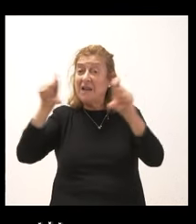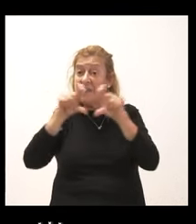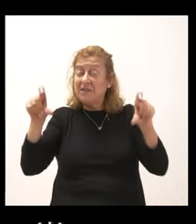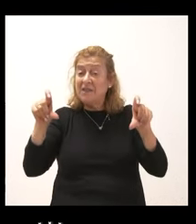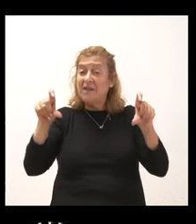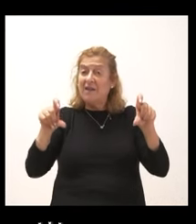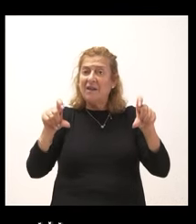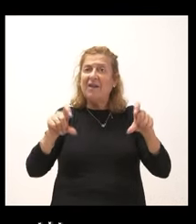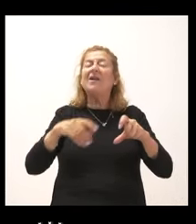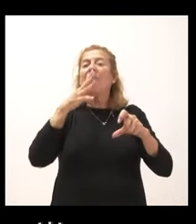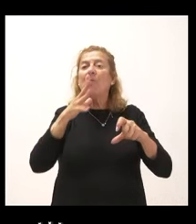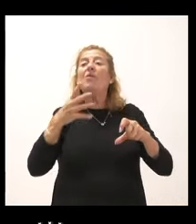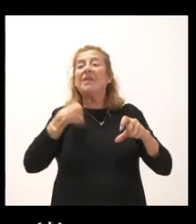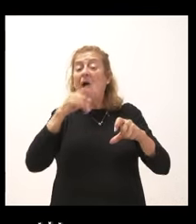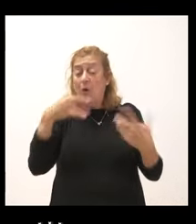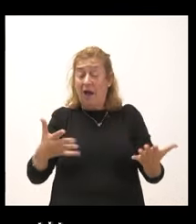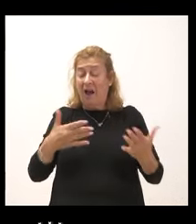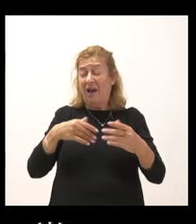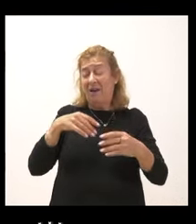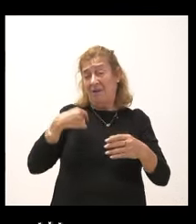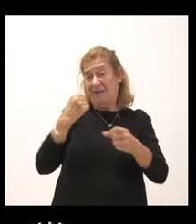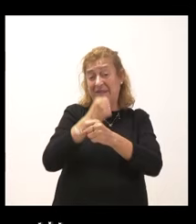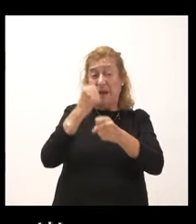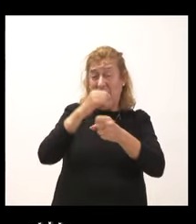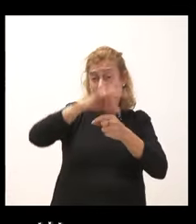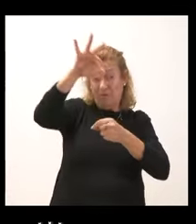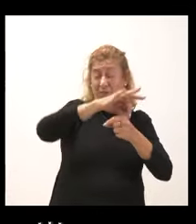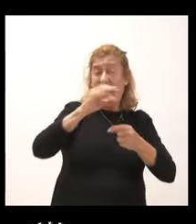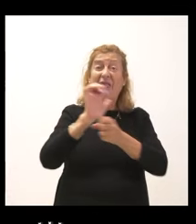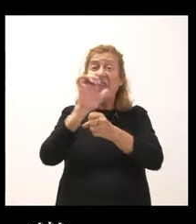El porcentaje de colocaciones ahora en los que interviene el EZIL es bajo.